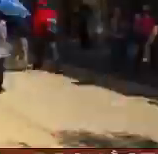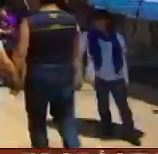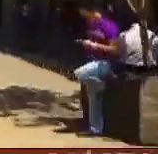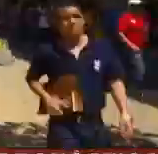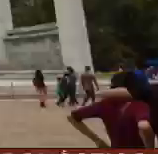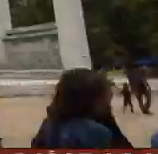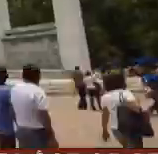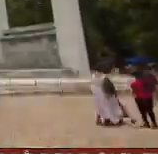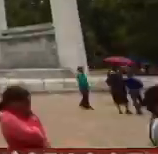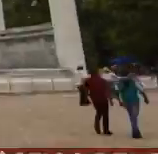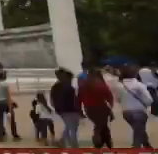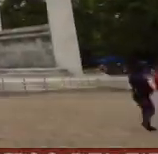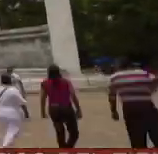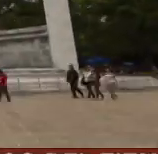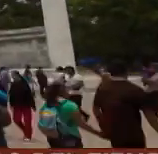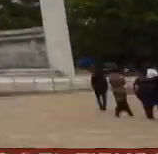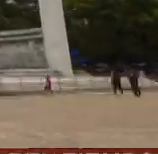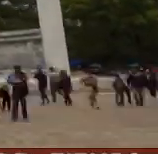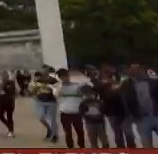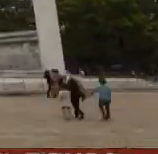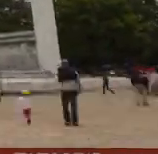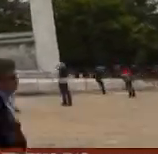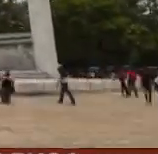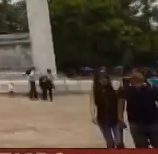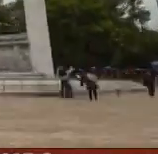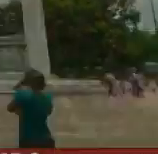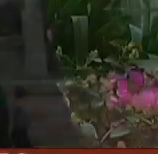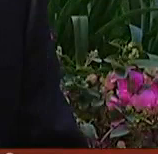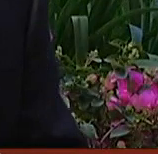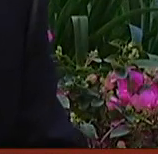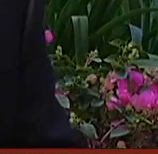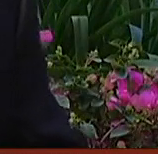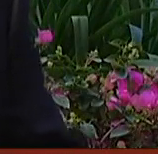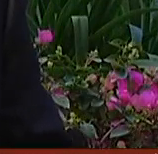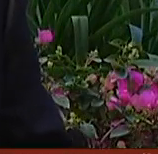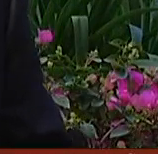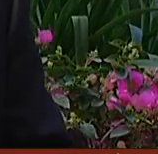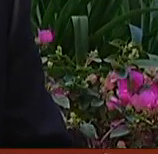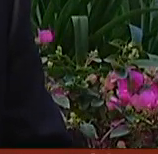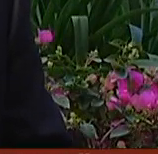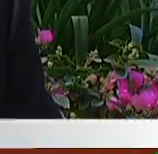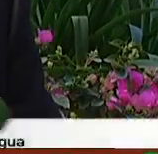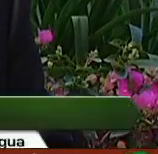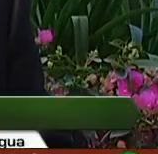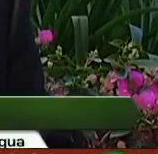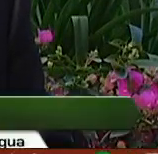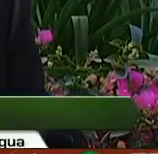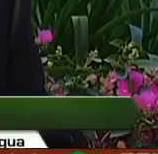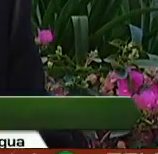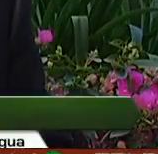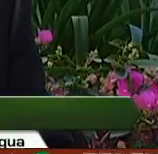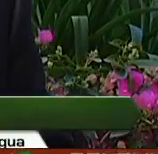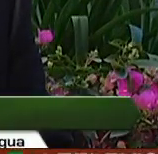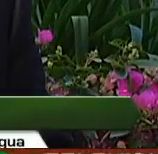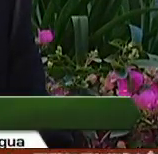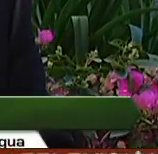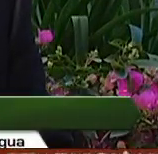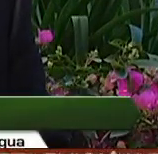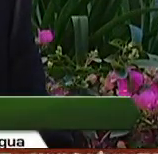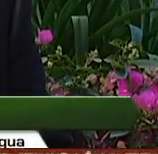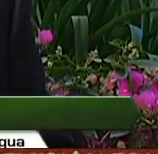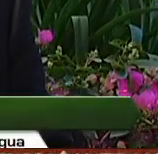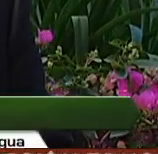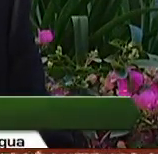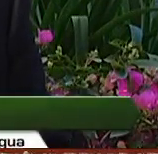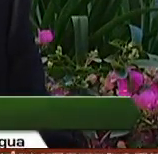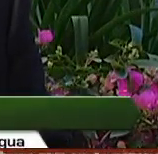que en cuya digamos lengua han escrito los mejores escritores de nuestro país que puede